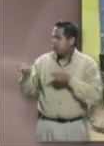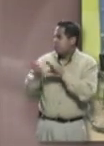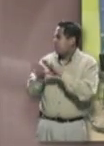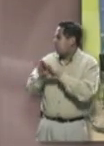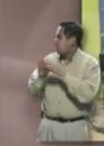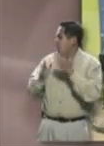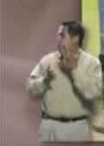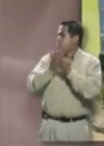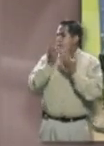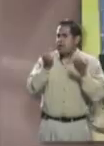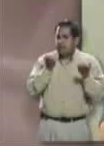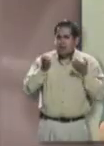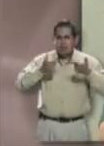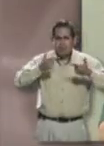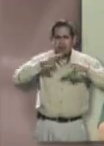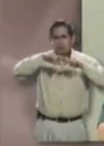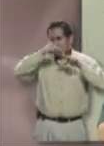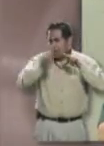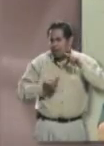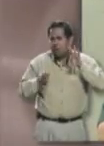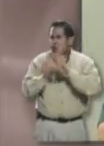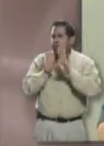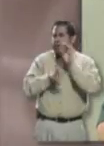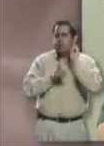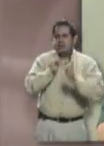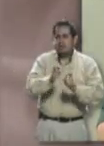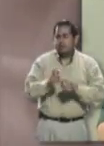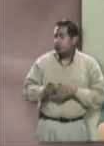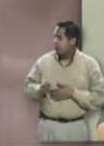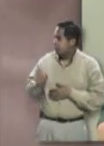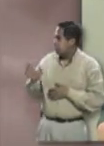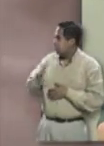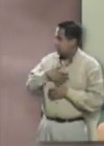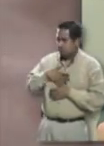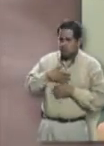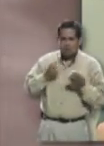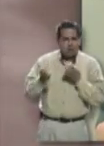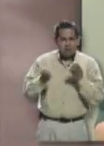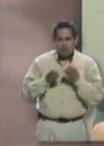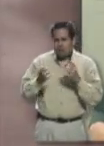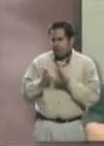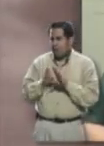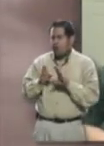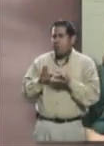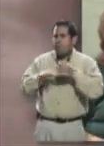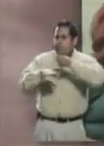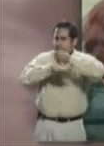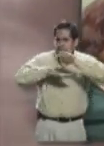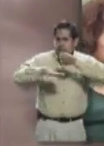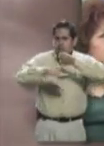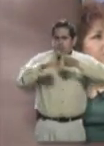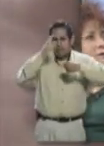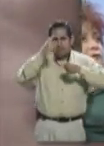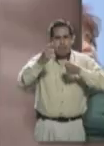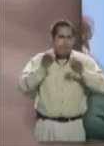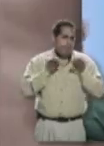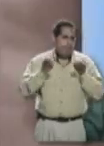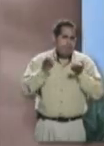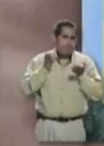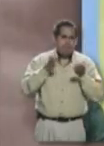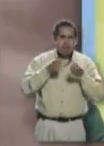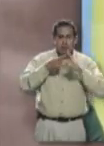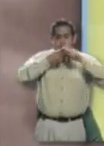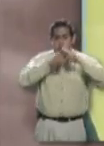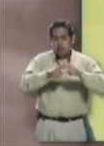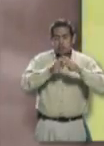entrenamiento, platícanos un poco, haces gimnasio, nadas, platícanos un poco. En el entrenamiento básico es hacer los